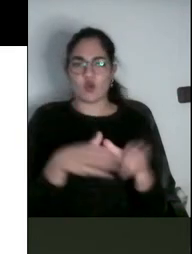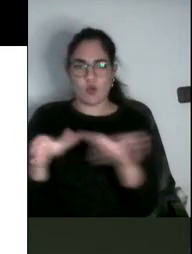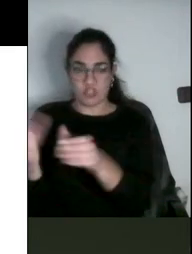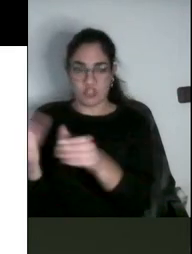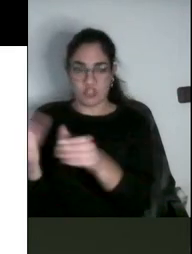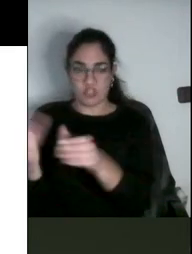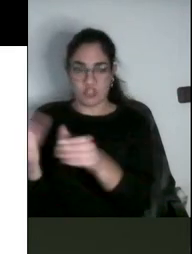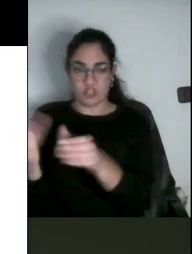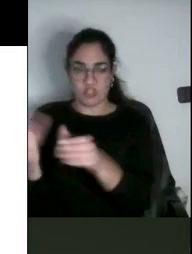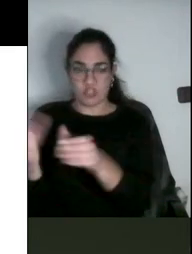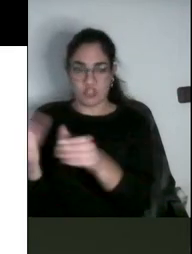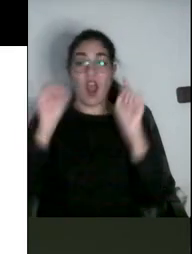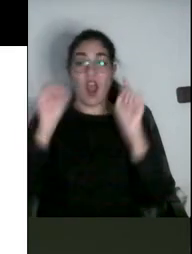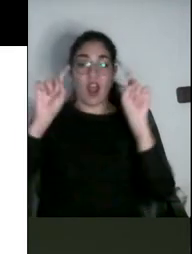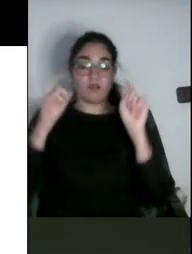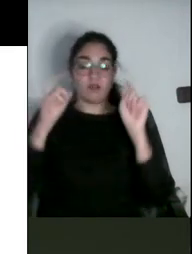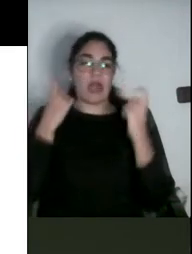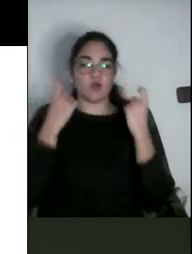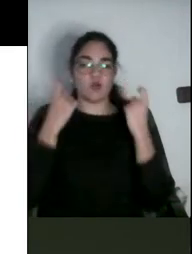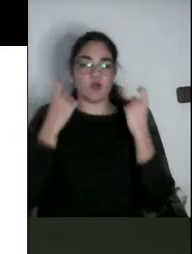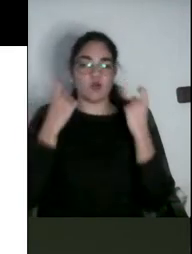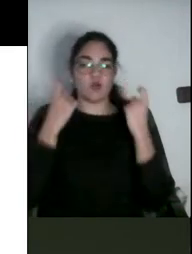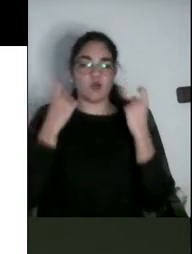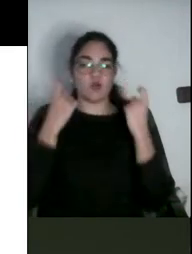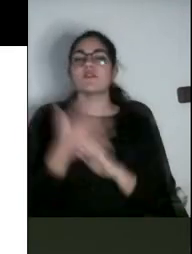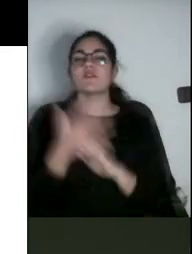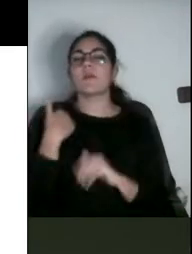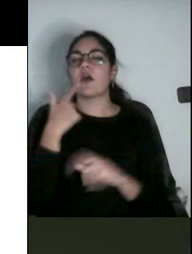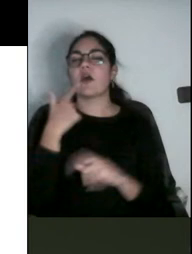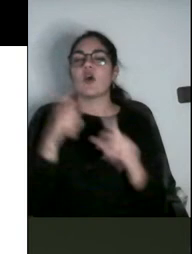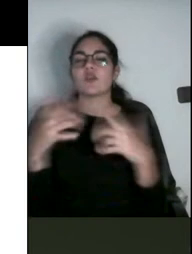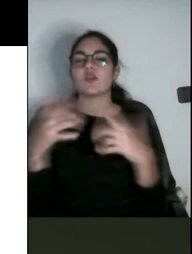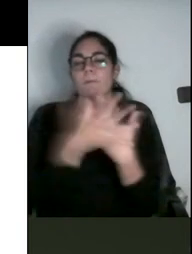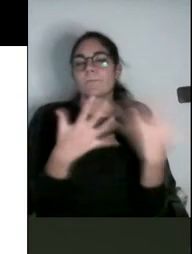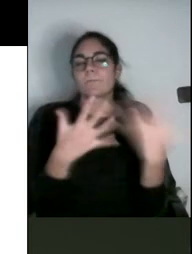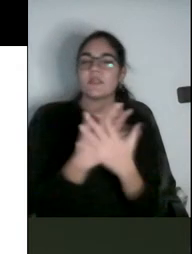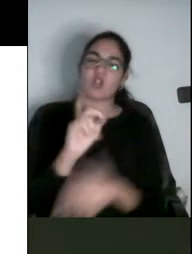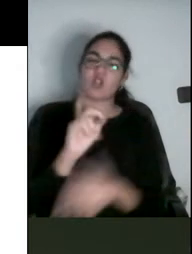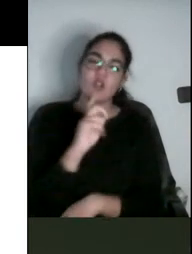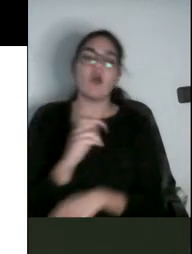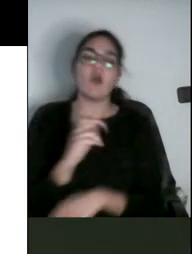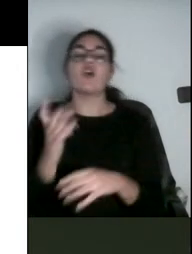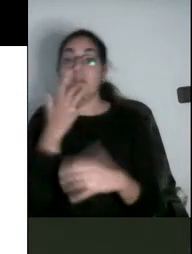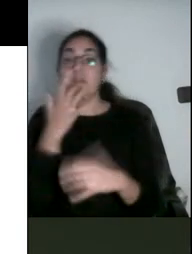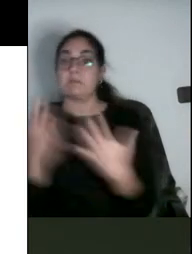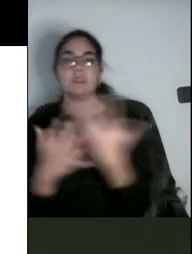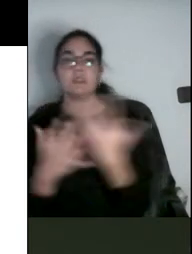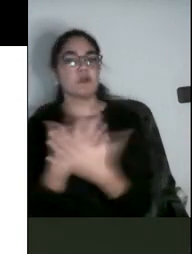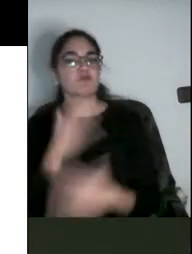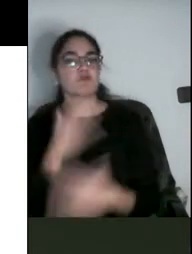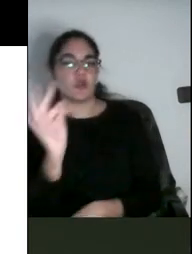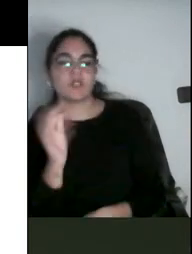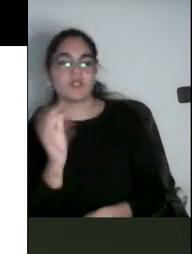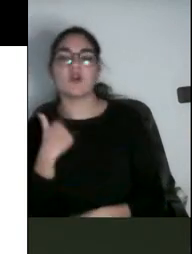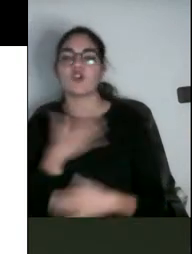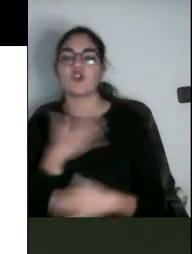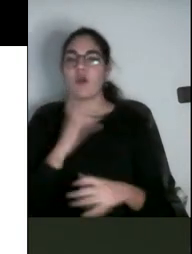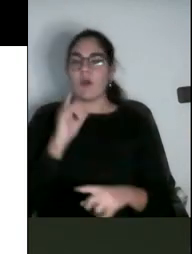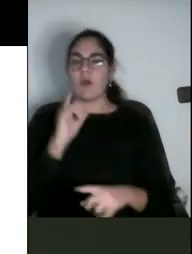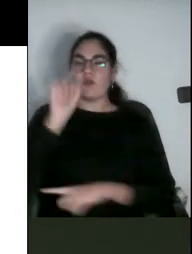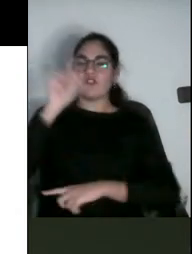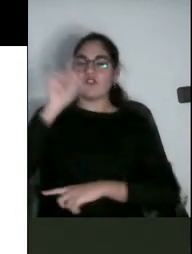conformaran grupos no mixtos, si he intervenido o no en el tipo de exposiciones, quién debía tomar la palabra,